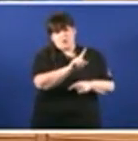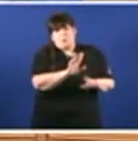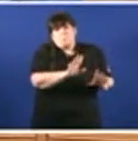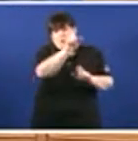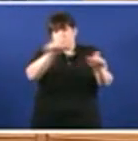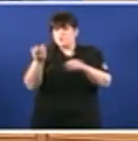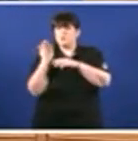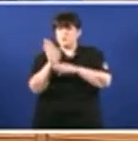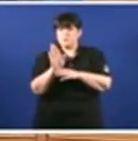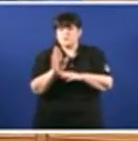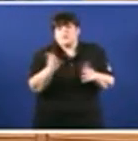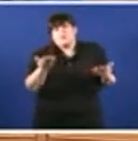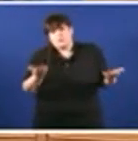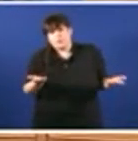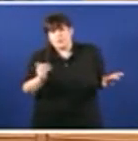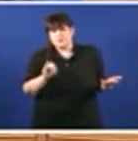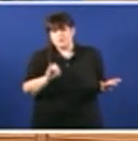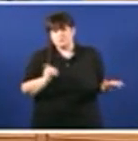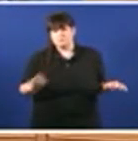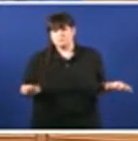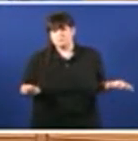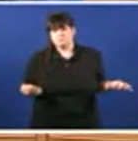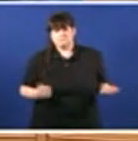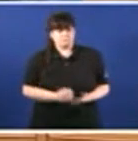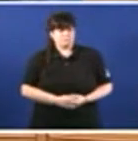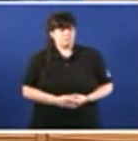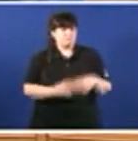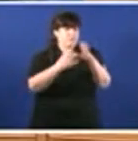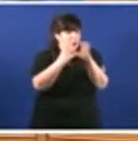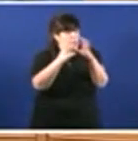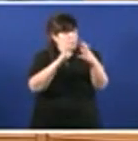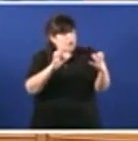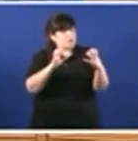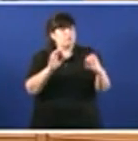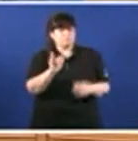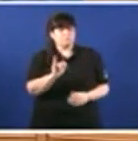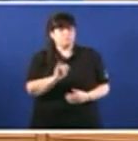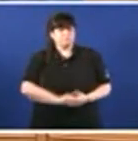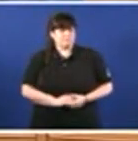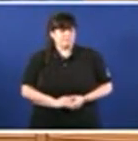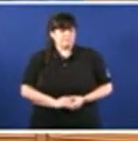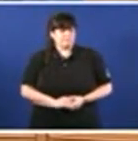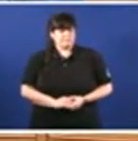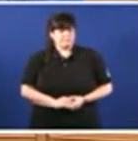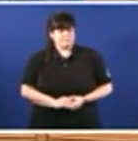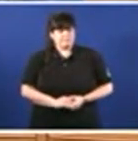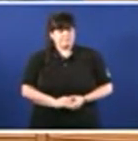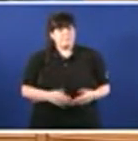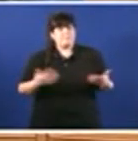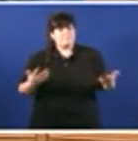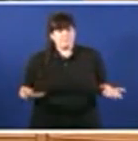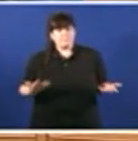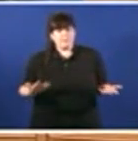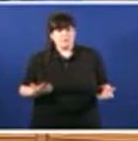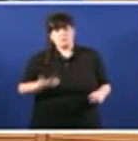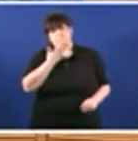maioría dos cidadanos é posible ese acordo e é posible esa aproximación agora ven señoría é evidente que